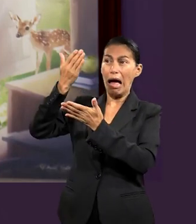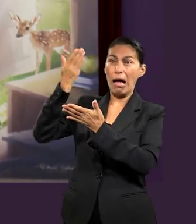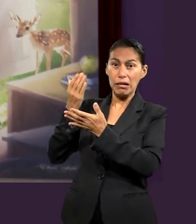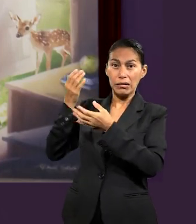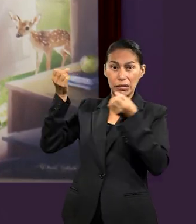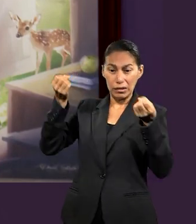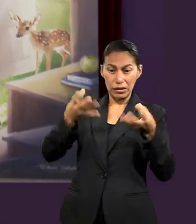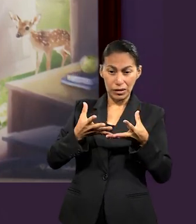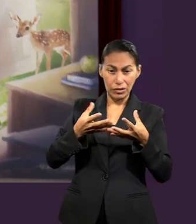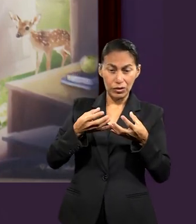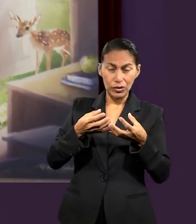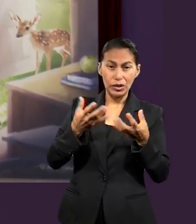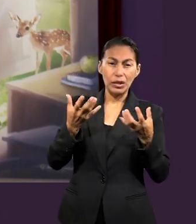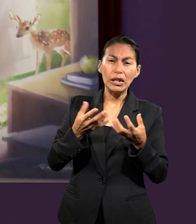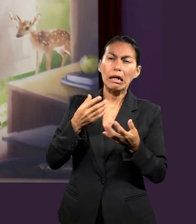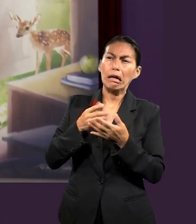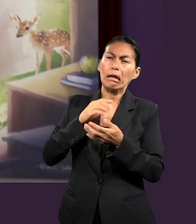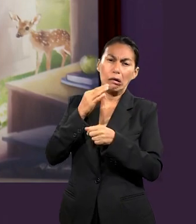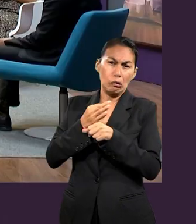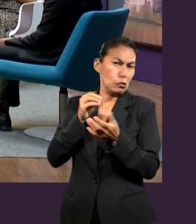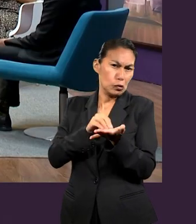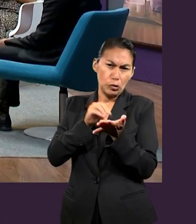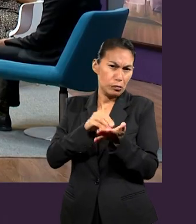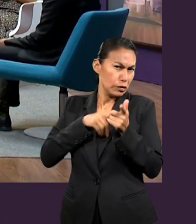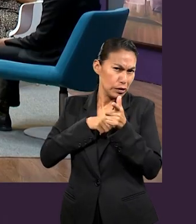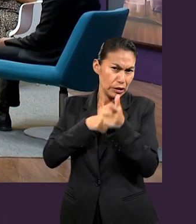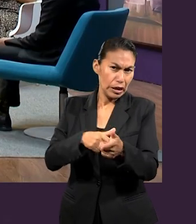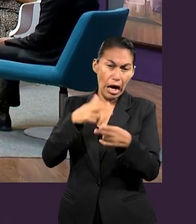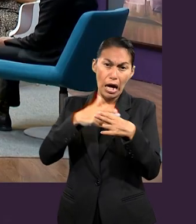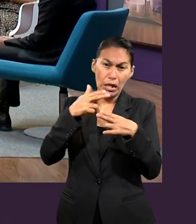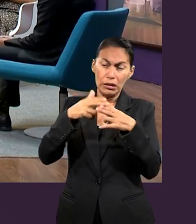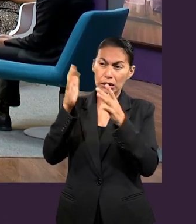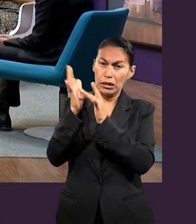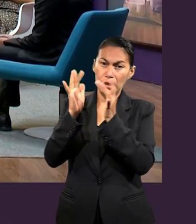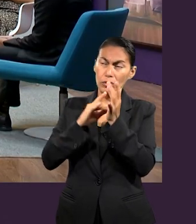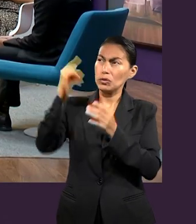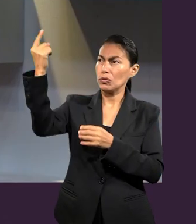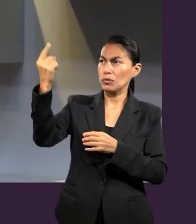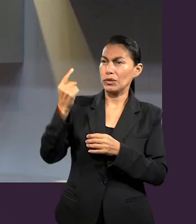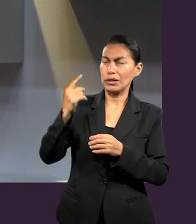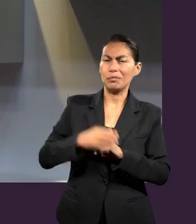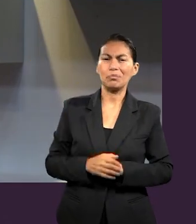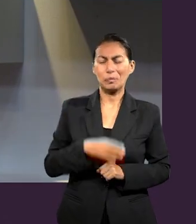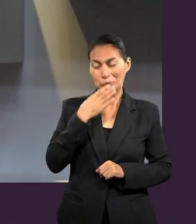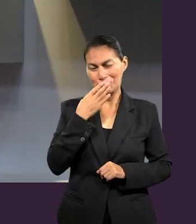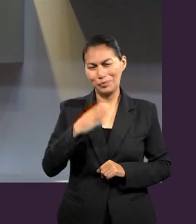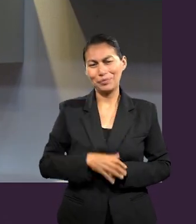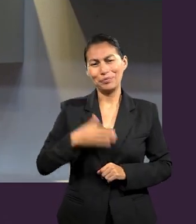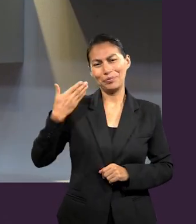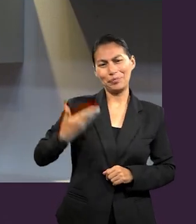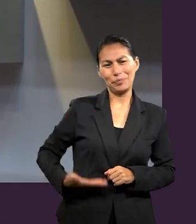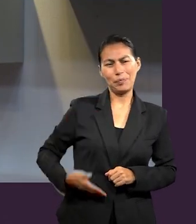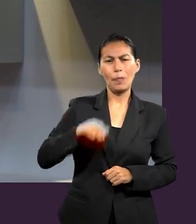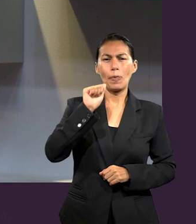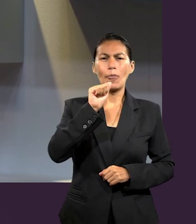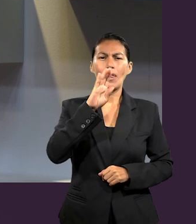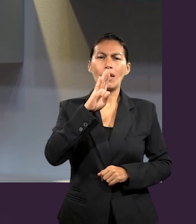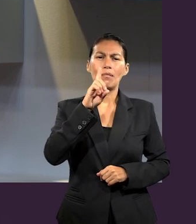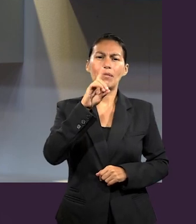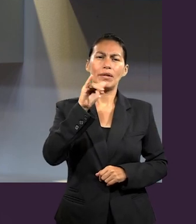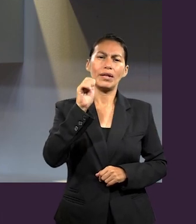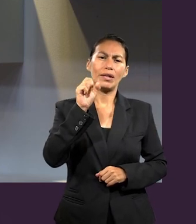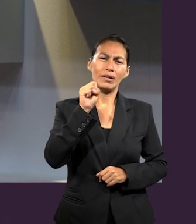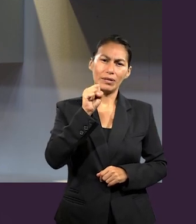es vigente hasta la segunda venida de Cristo Jesús. Muy bien. Bueno, mi nombre es Abdías Paz, soy el